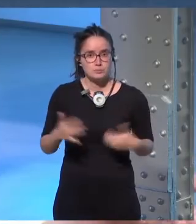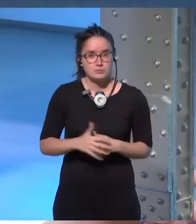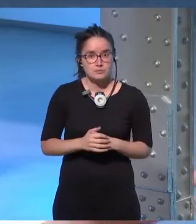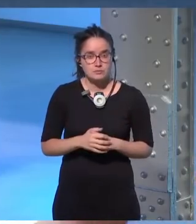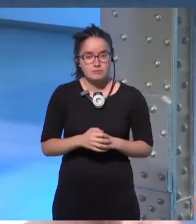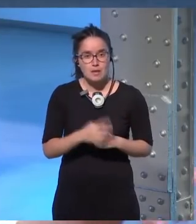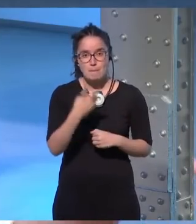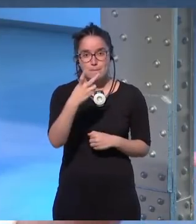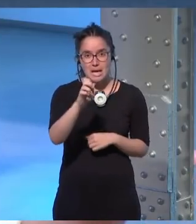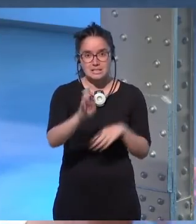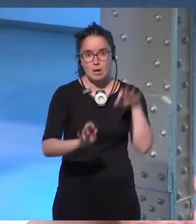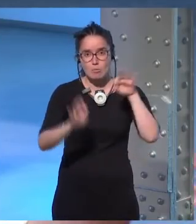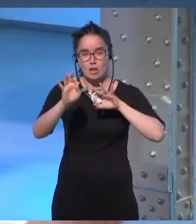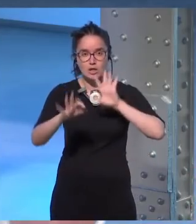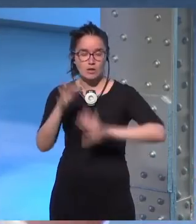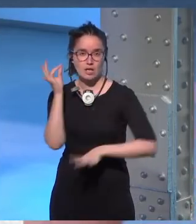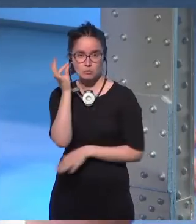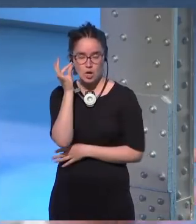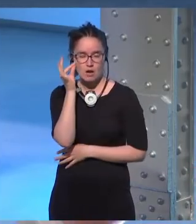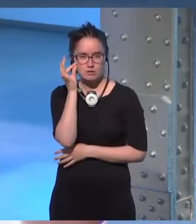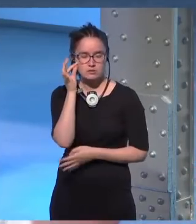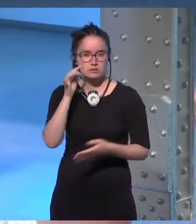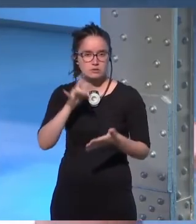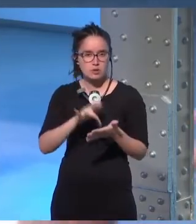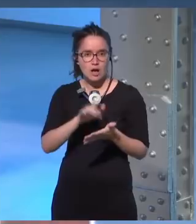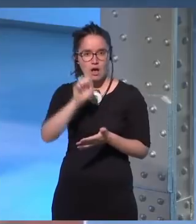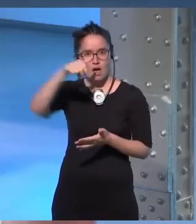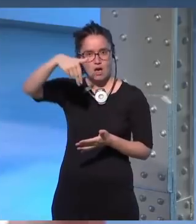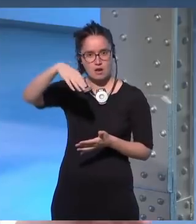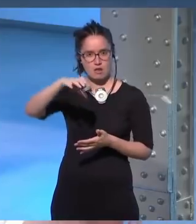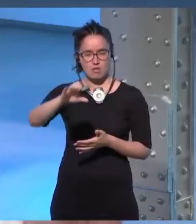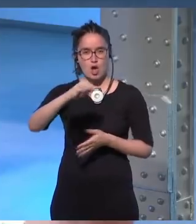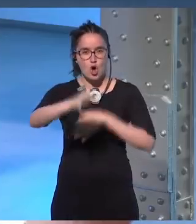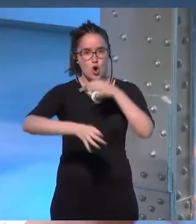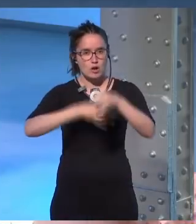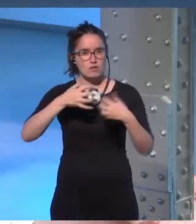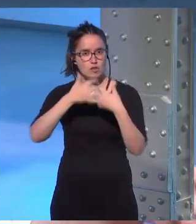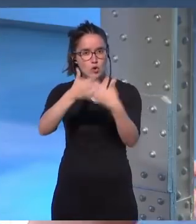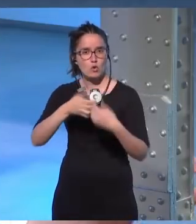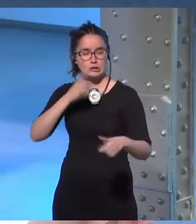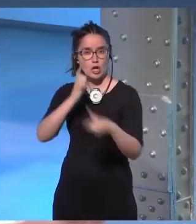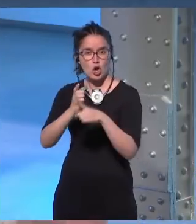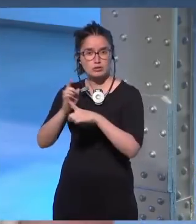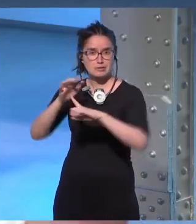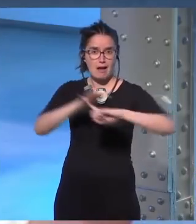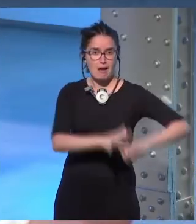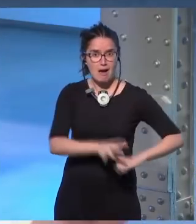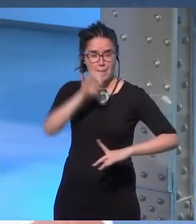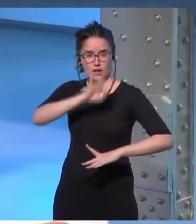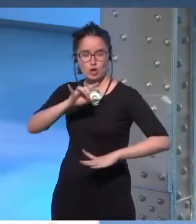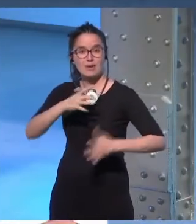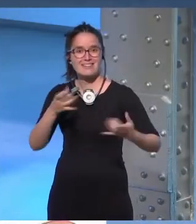Y el 20% de las mujeres que estaban en la ANC, en la Organización de Lucha contra el apartheid, eran mujeres.